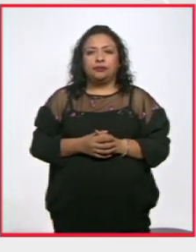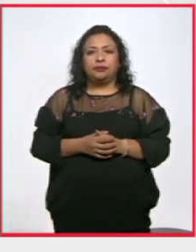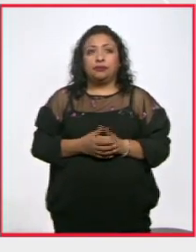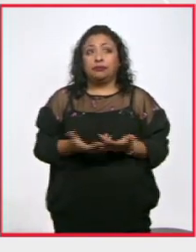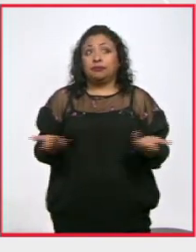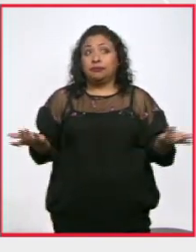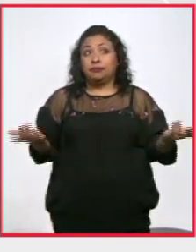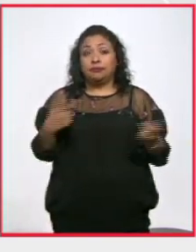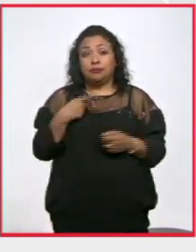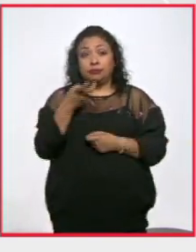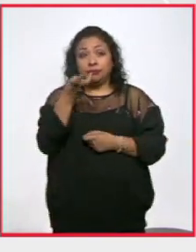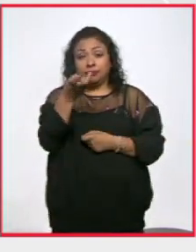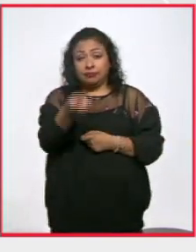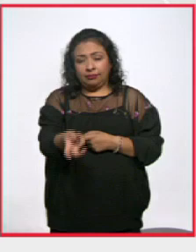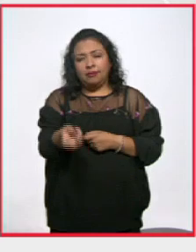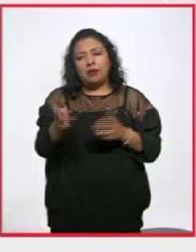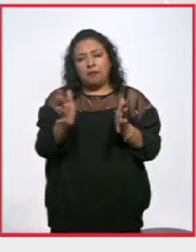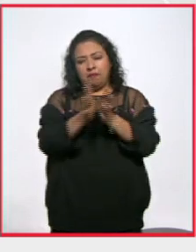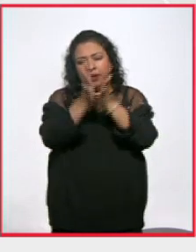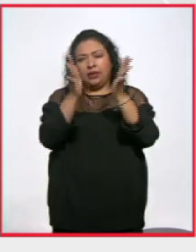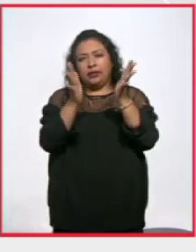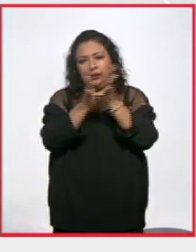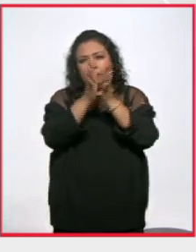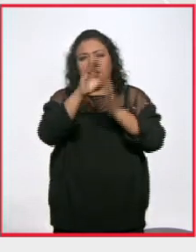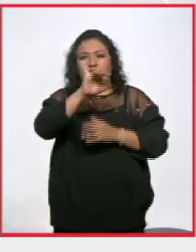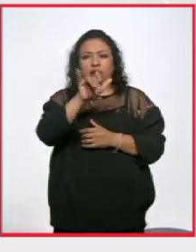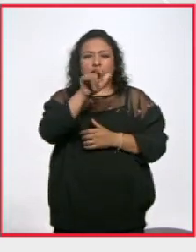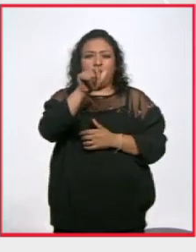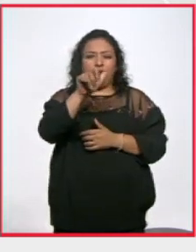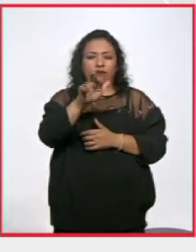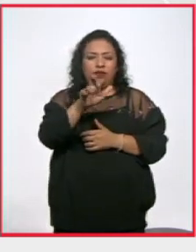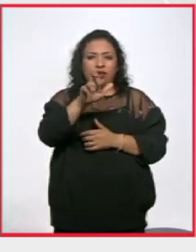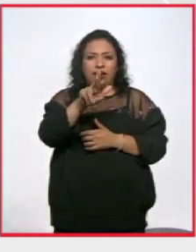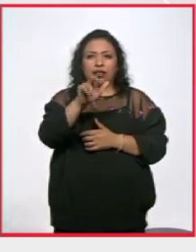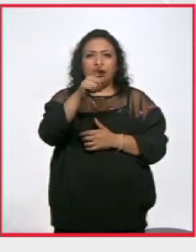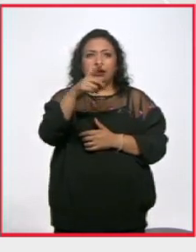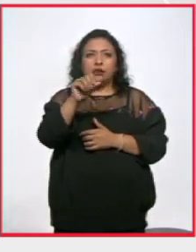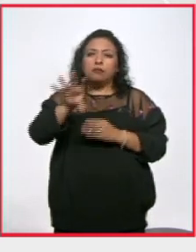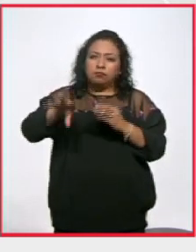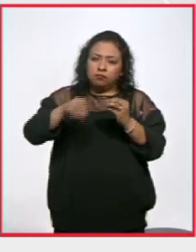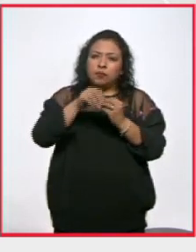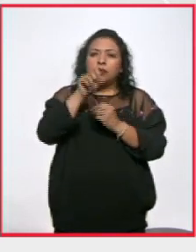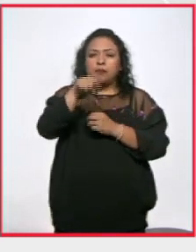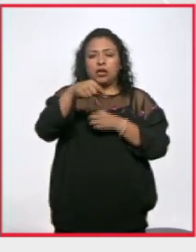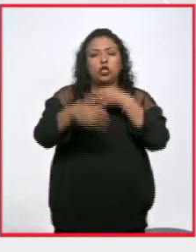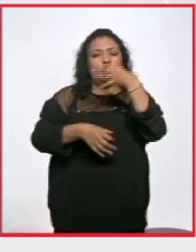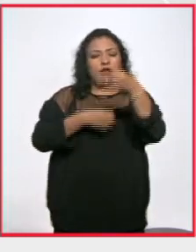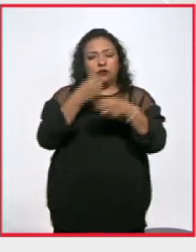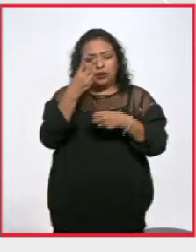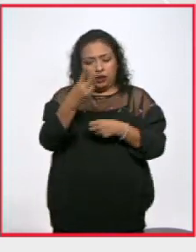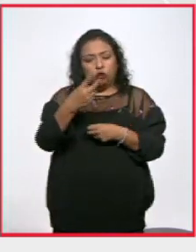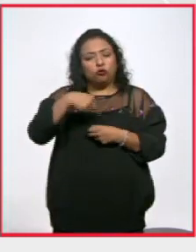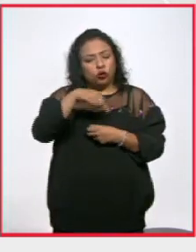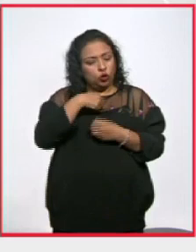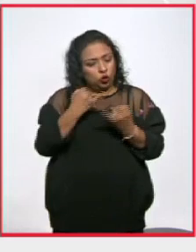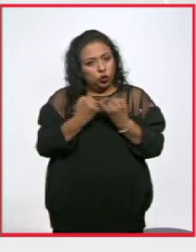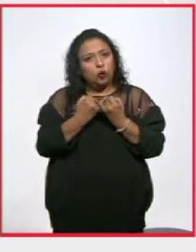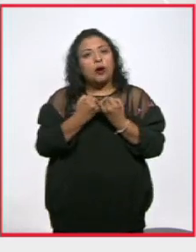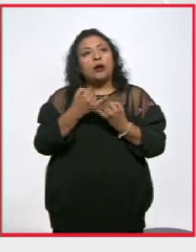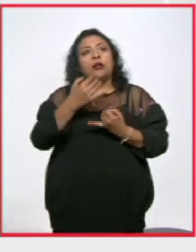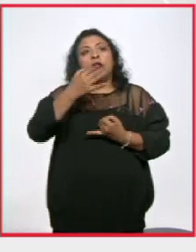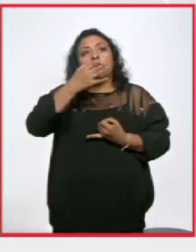bueno con esta colaboración de Javier García Diego nos sumamos también aquí a Noticias 22 a